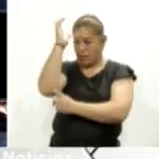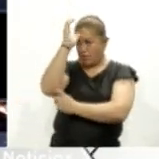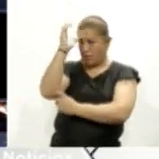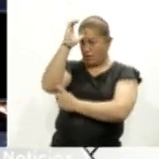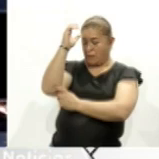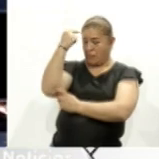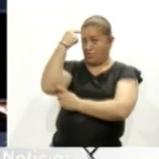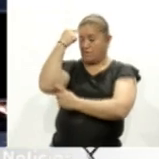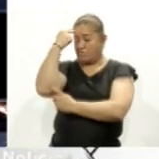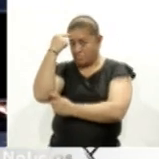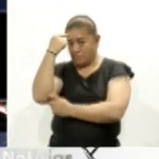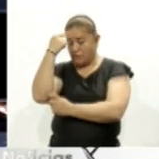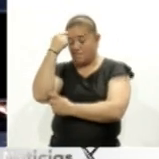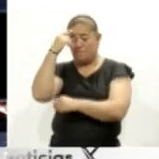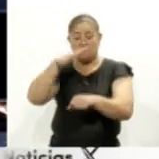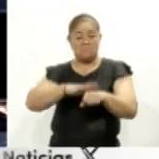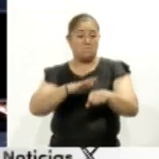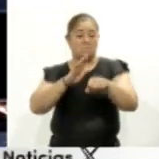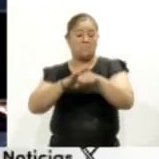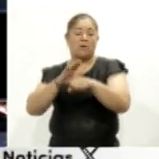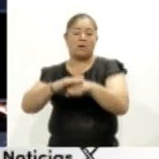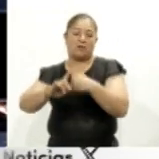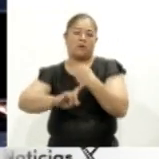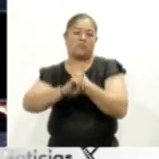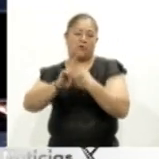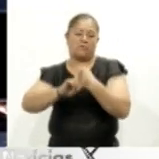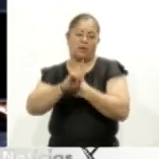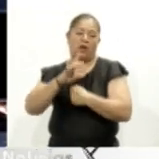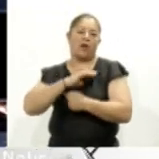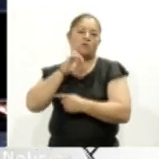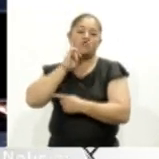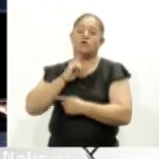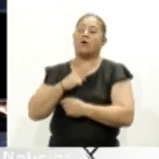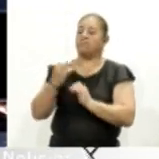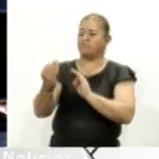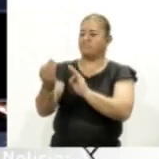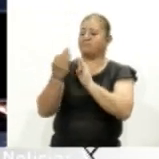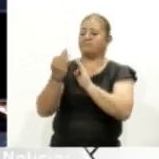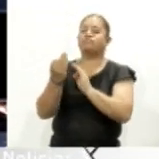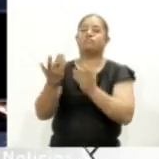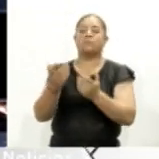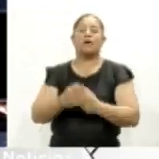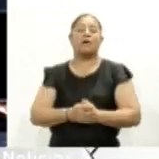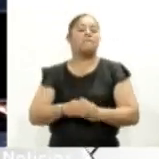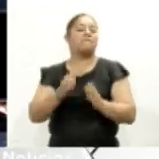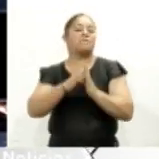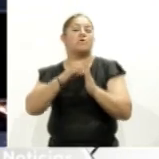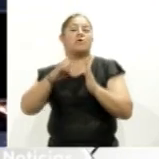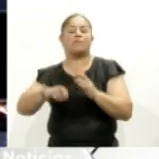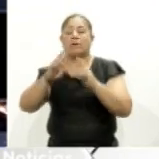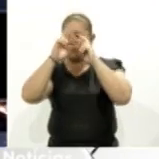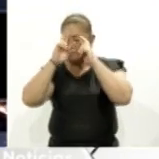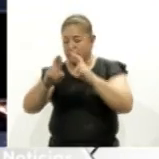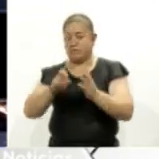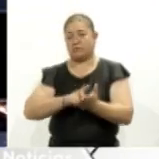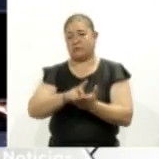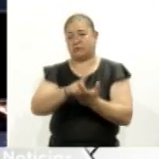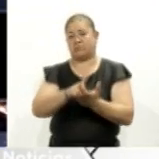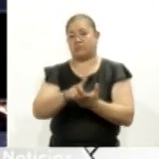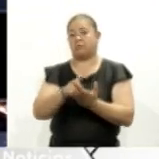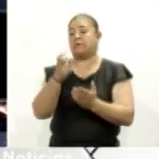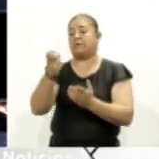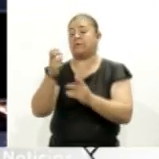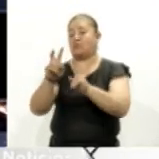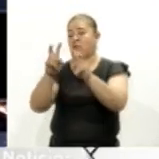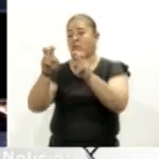todo de las dificultades que enfrentamos las mujeres en diversos ámbitos, como es el respeto a los derechos. Este es un tema que tocó